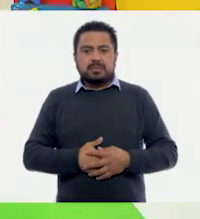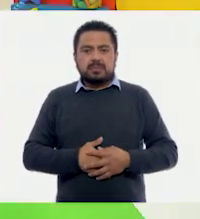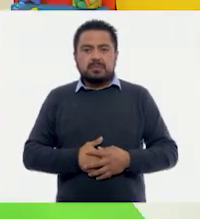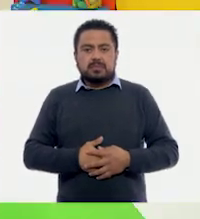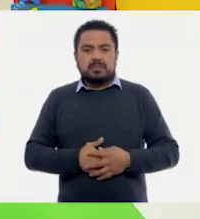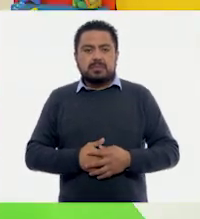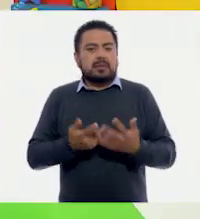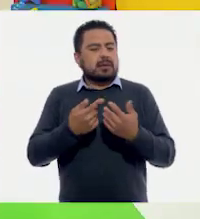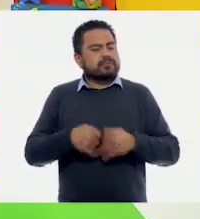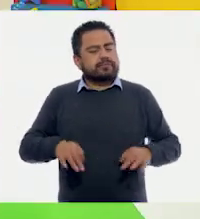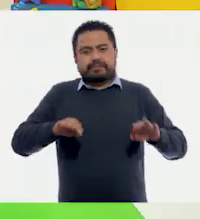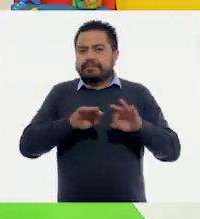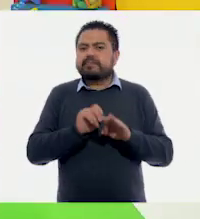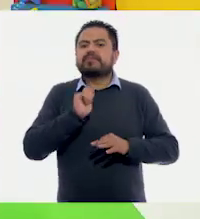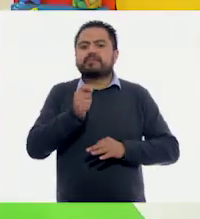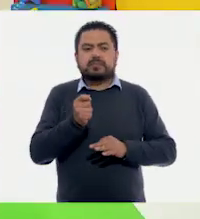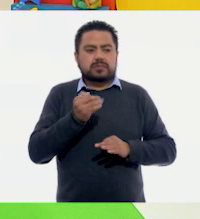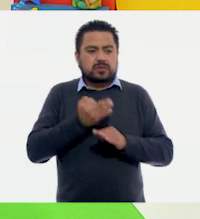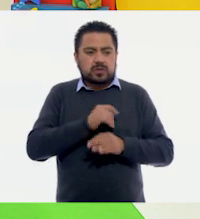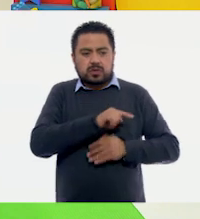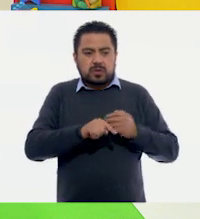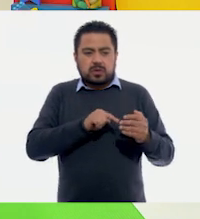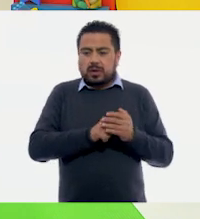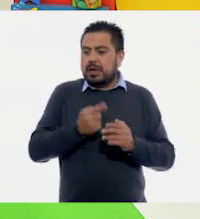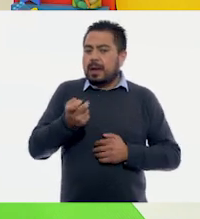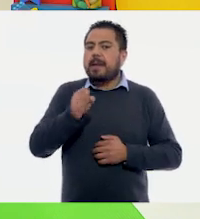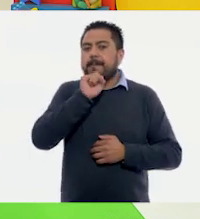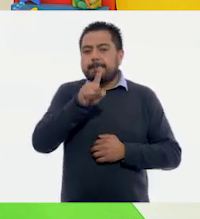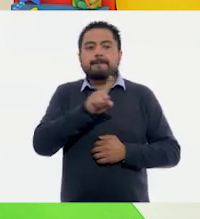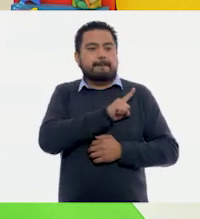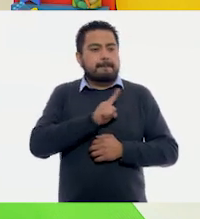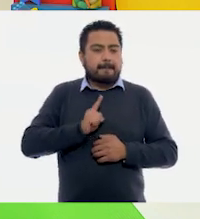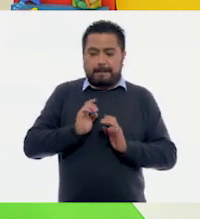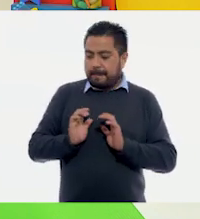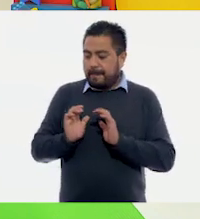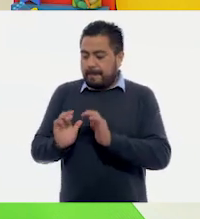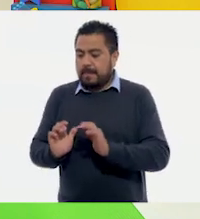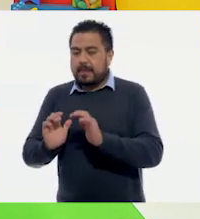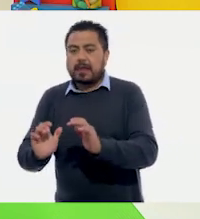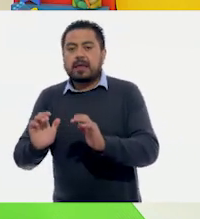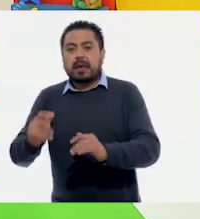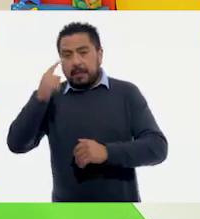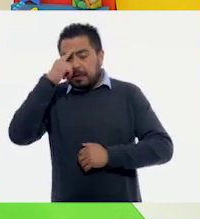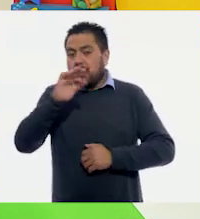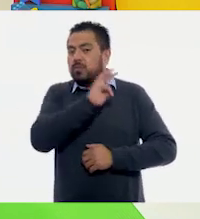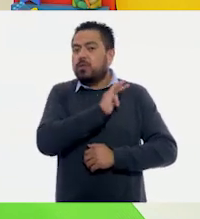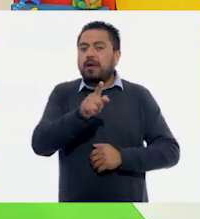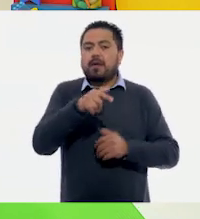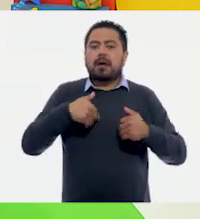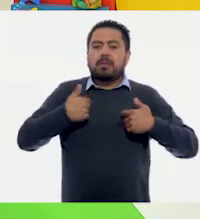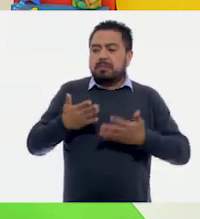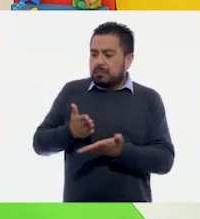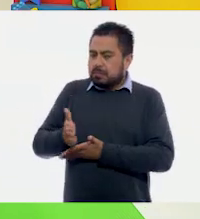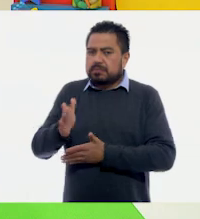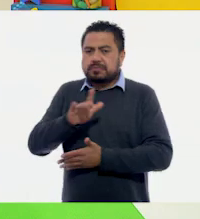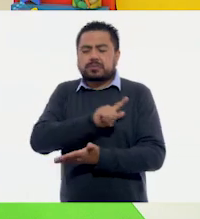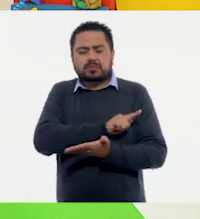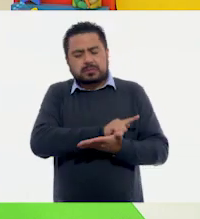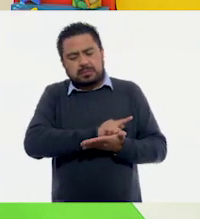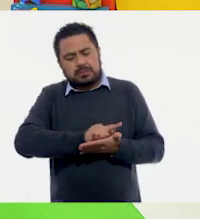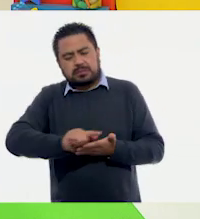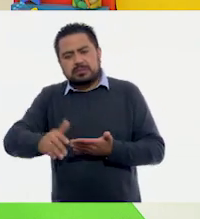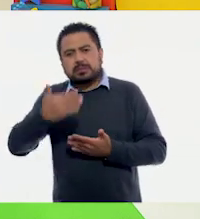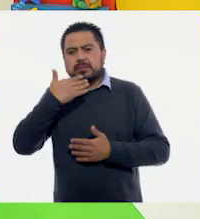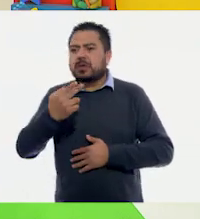Lo importante es que estos espacios también debemos cuidarlos para que cuando podamos visitarlos estén limpios y